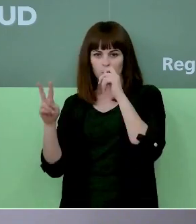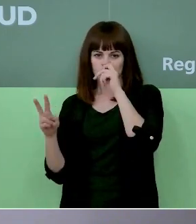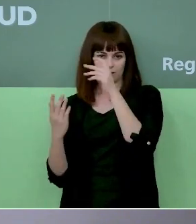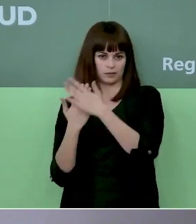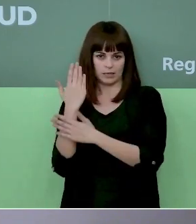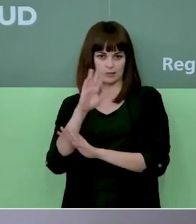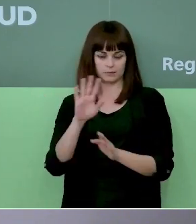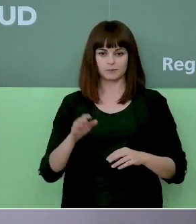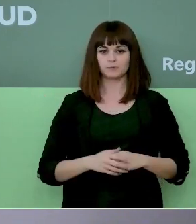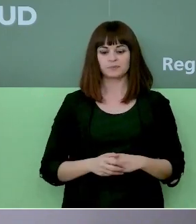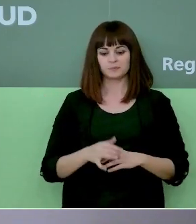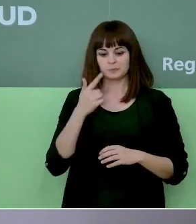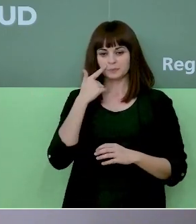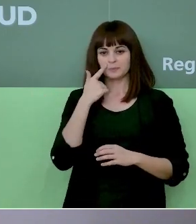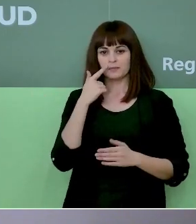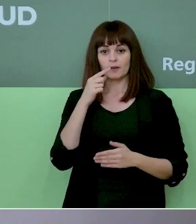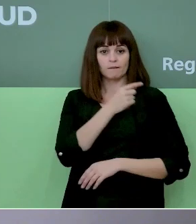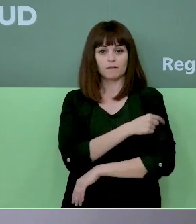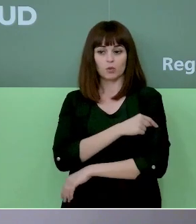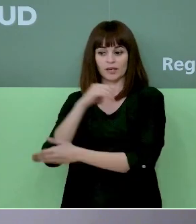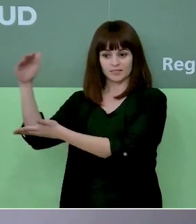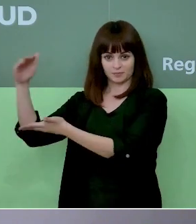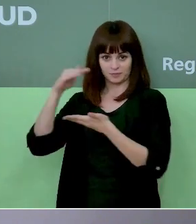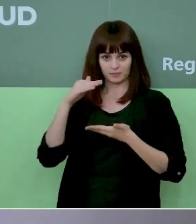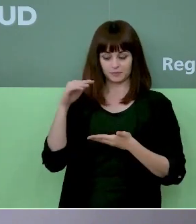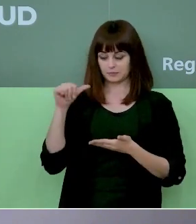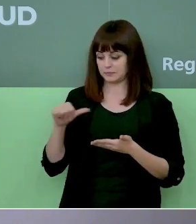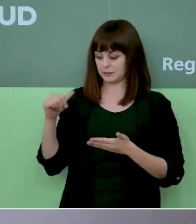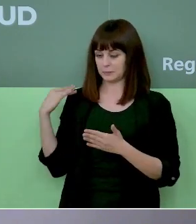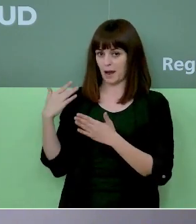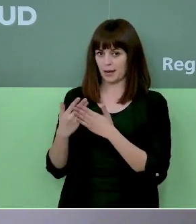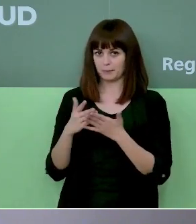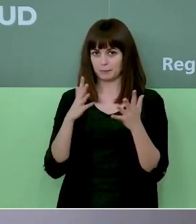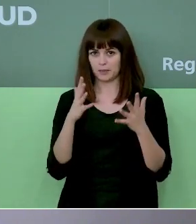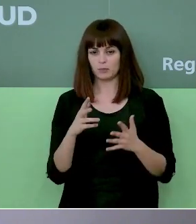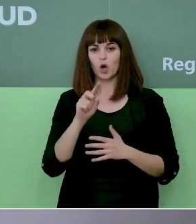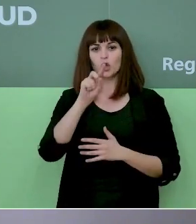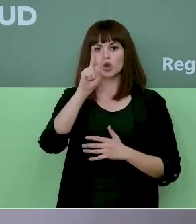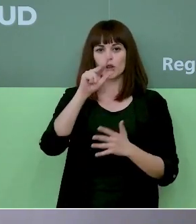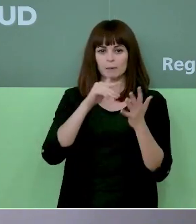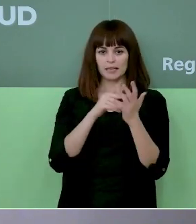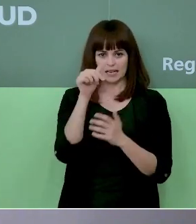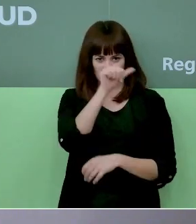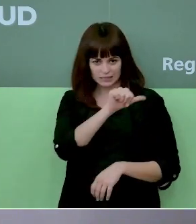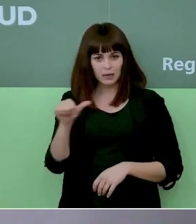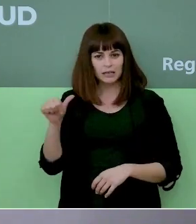ritmo de llegada de vacunas a la región de Murcia en las últimas semanas ha sido aproximadamente 12.000 a la semana